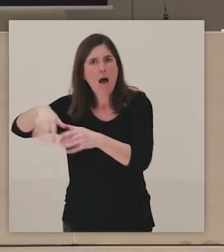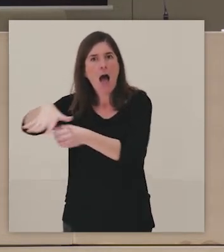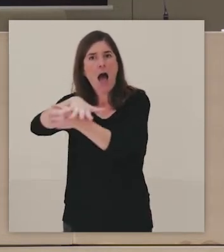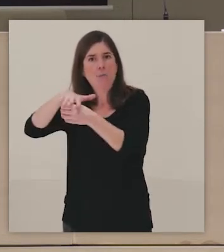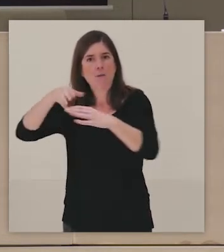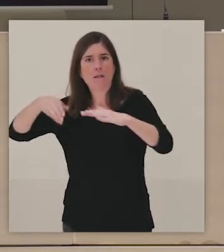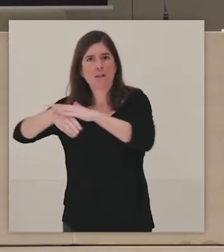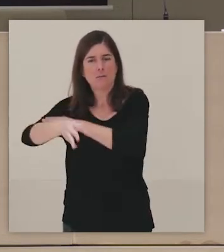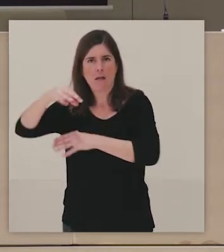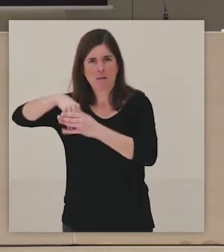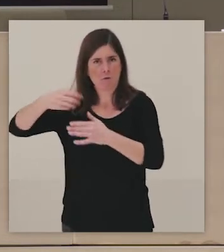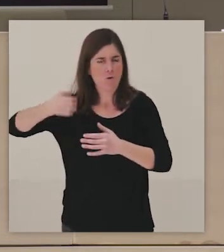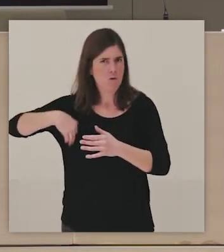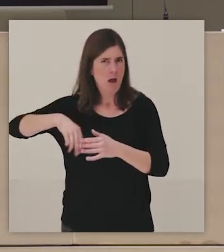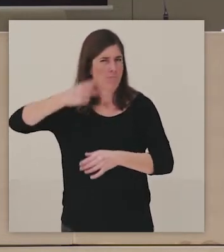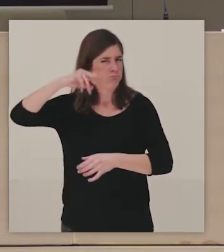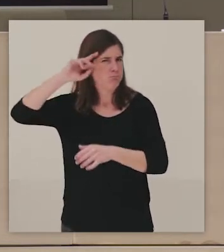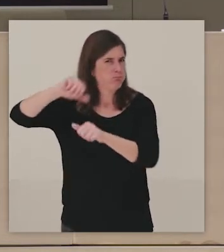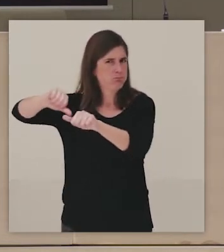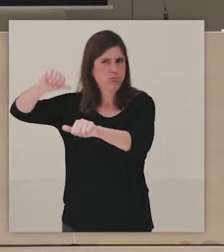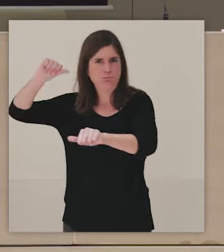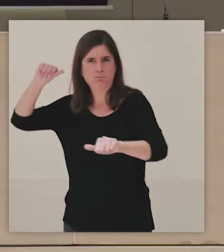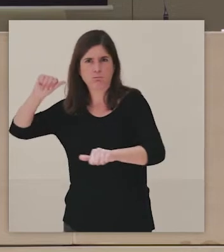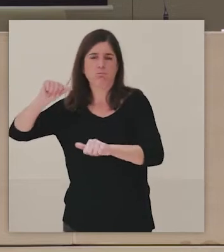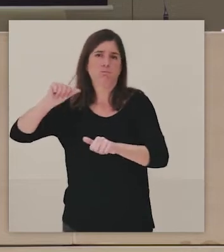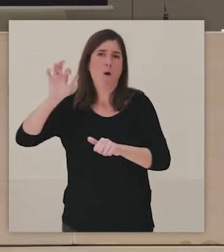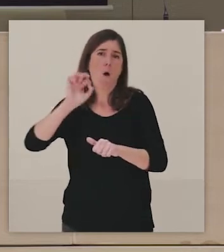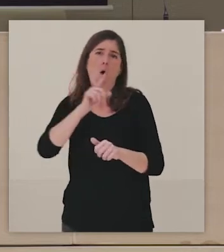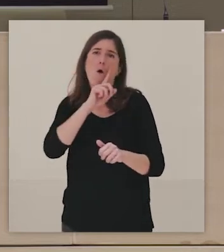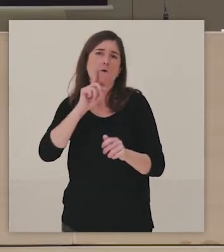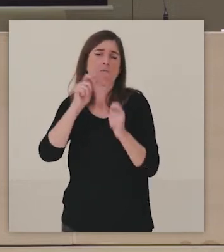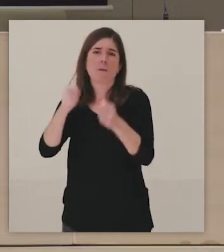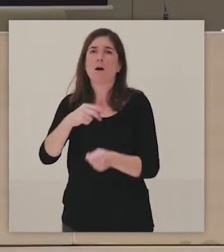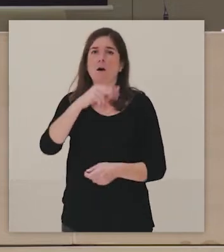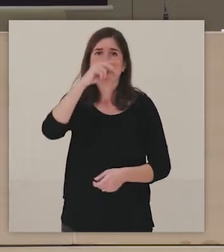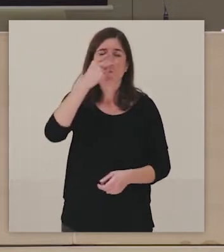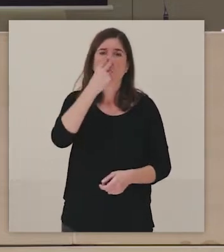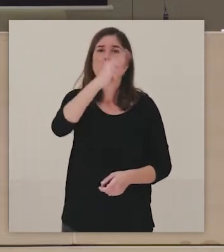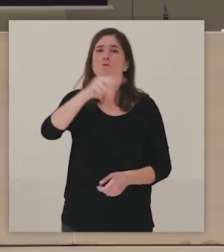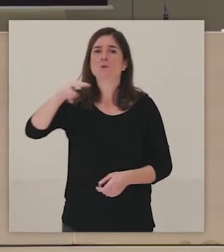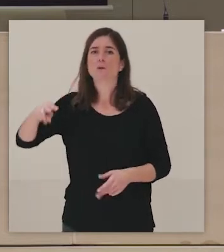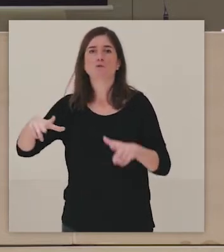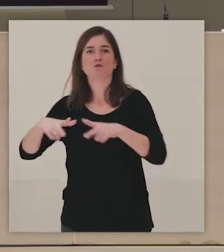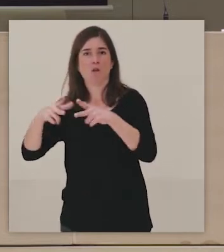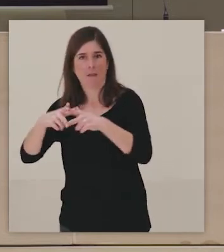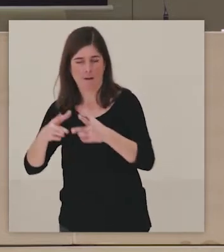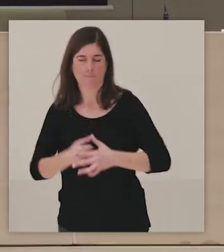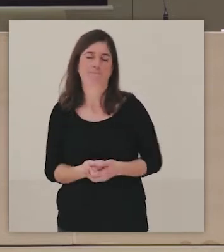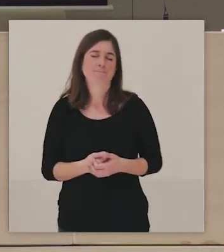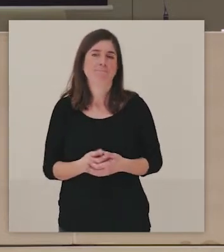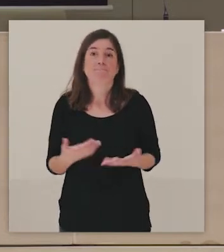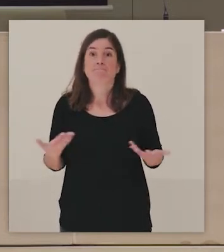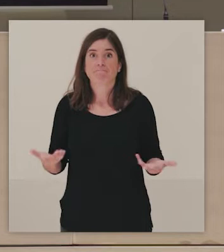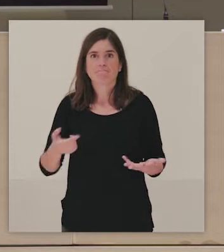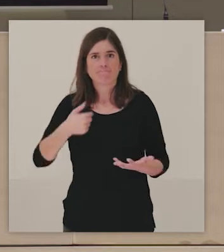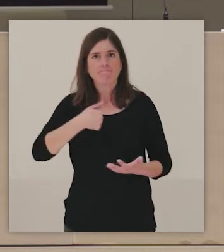en este ámbito de la accesibilidad o del museo social también. Y sobre esa base, me parece